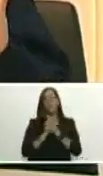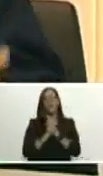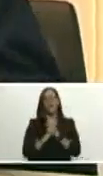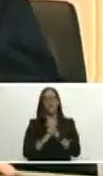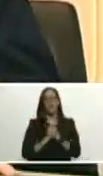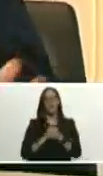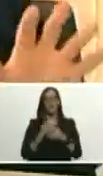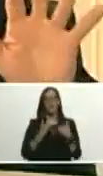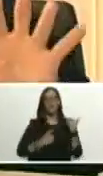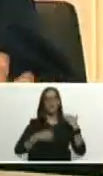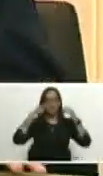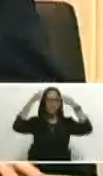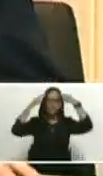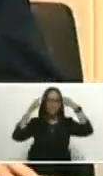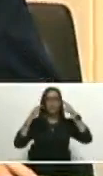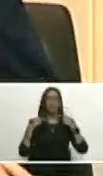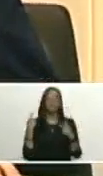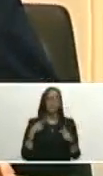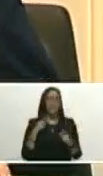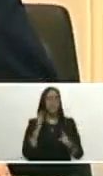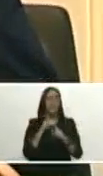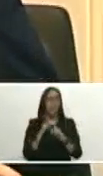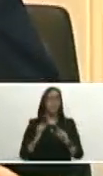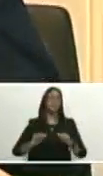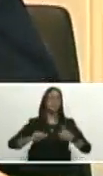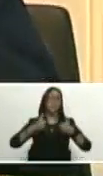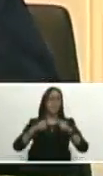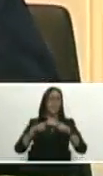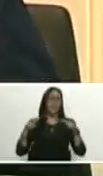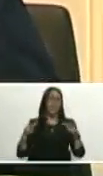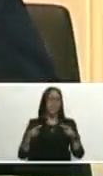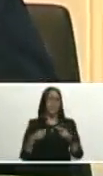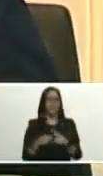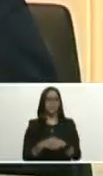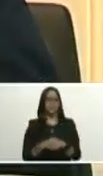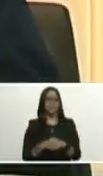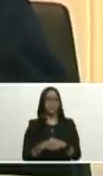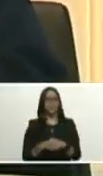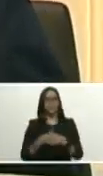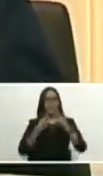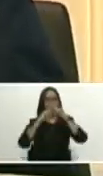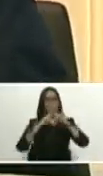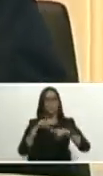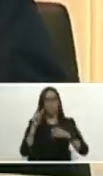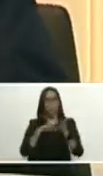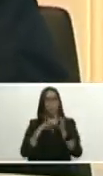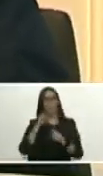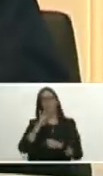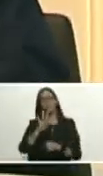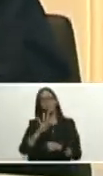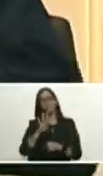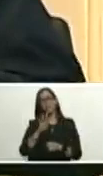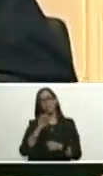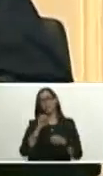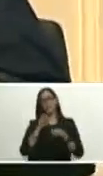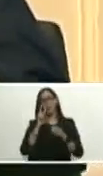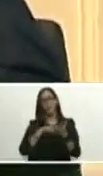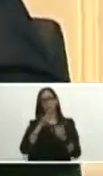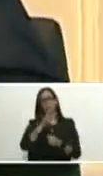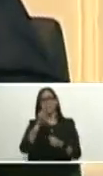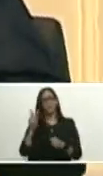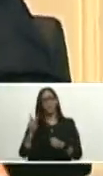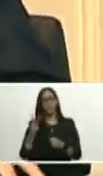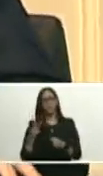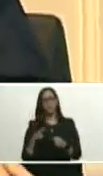dejaba así que tenemos un reto mucho más grande presidente con esta cifra del 2022 y por eso celebramos que